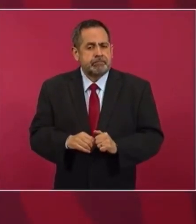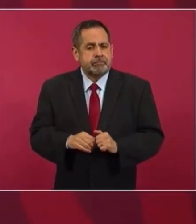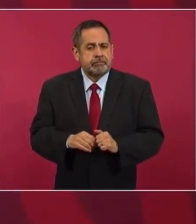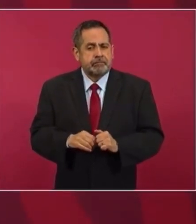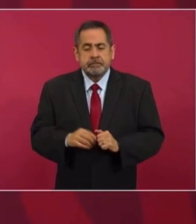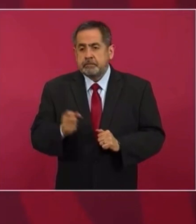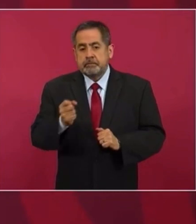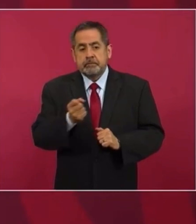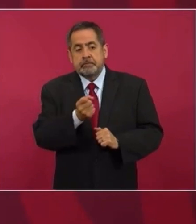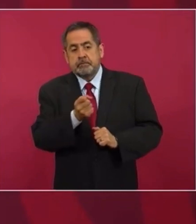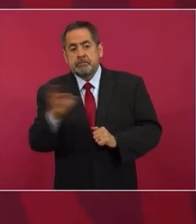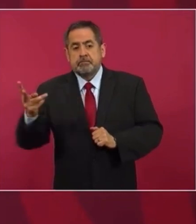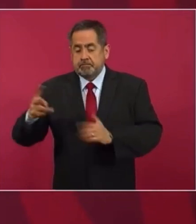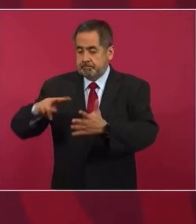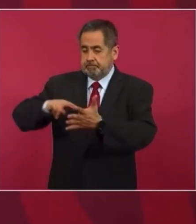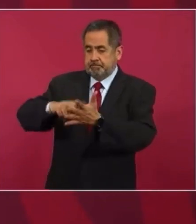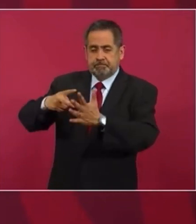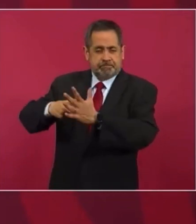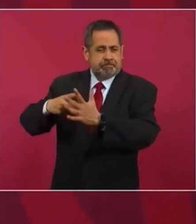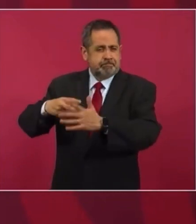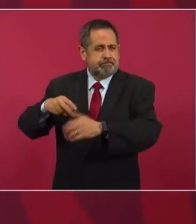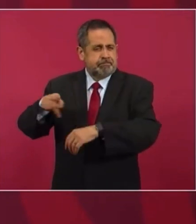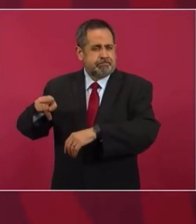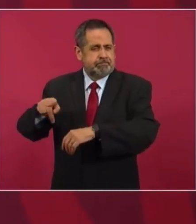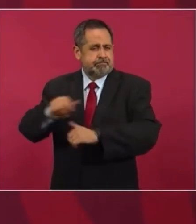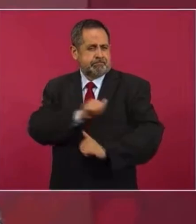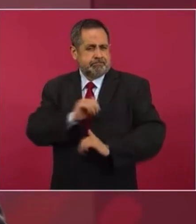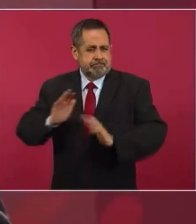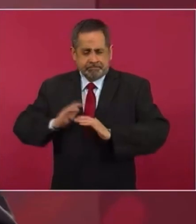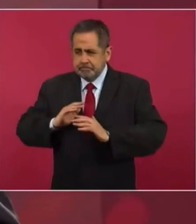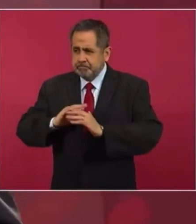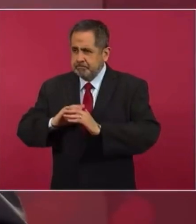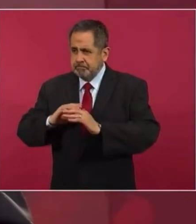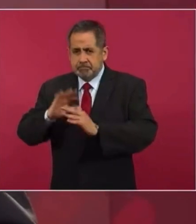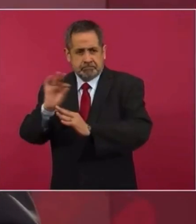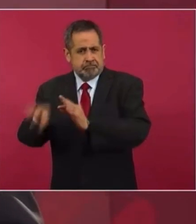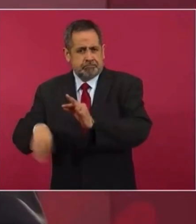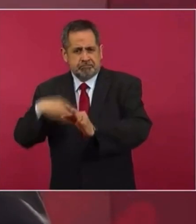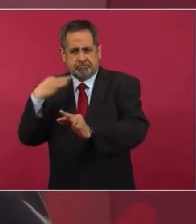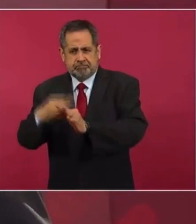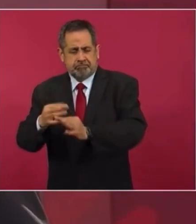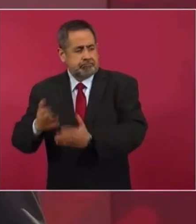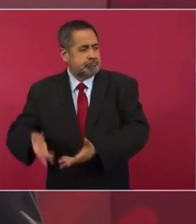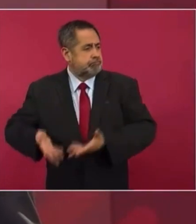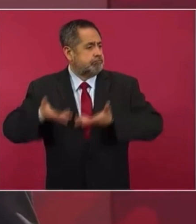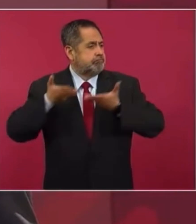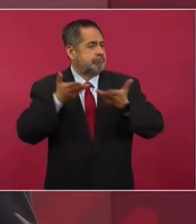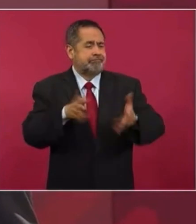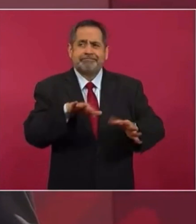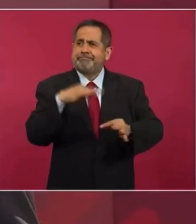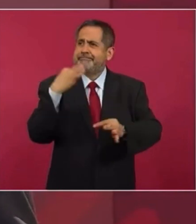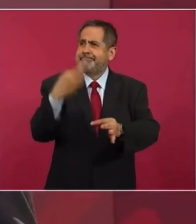los ingenieros militares van a entregar el aeropuerto Felipe Ángeles